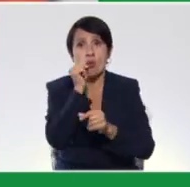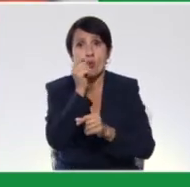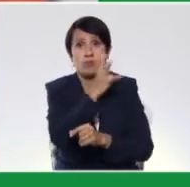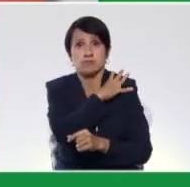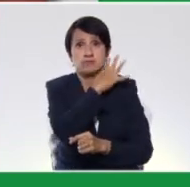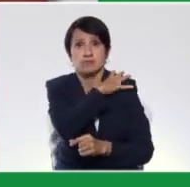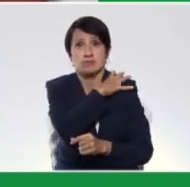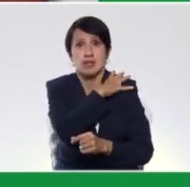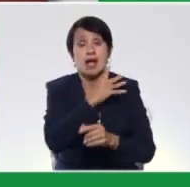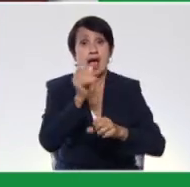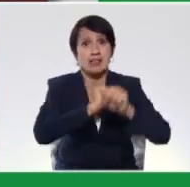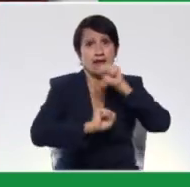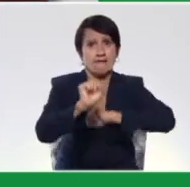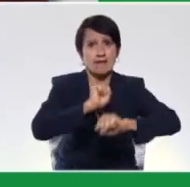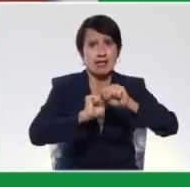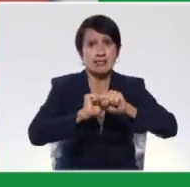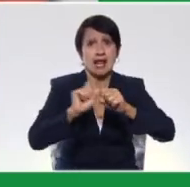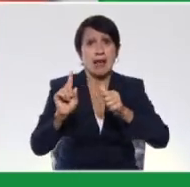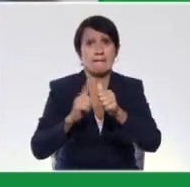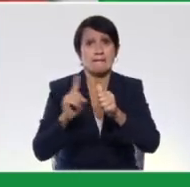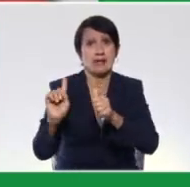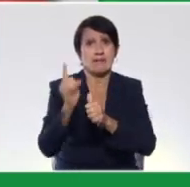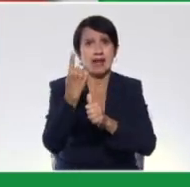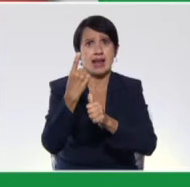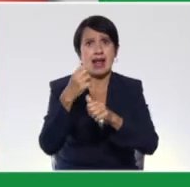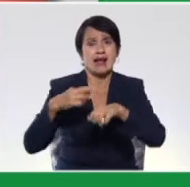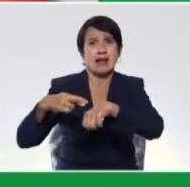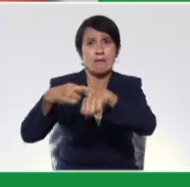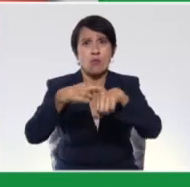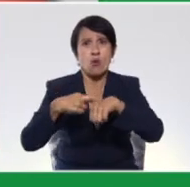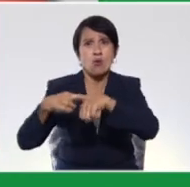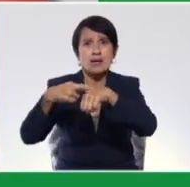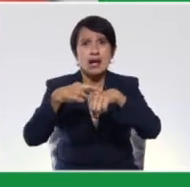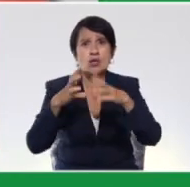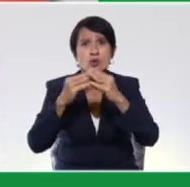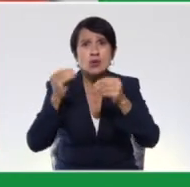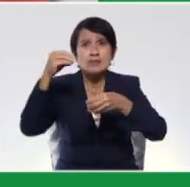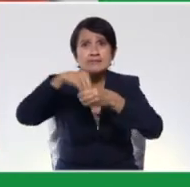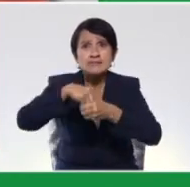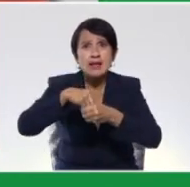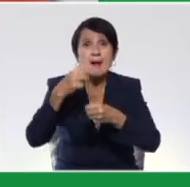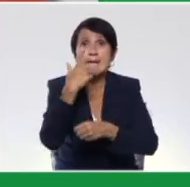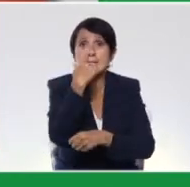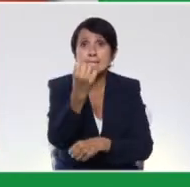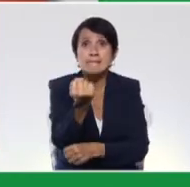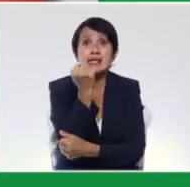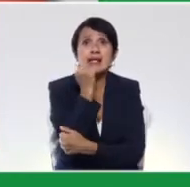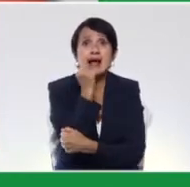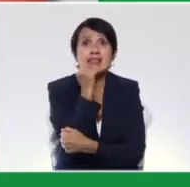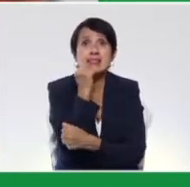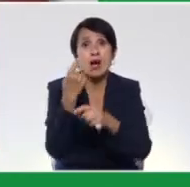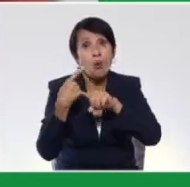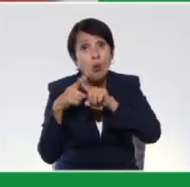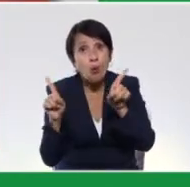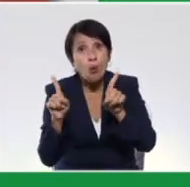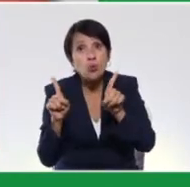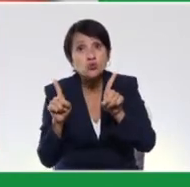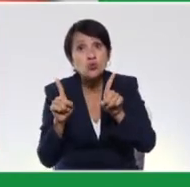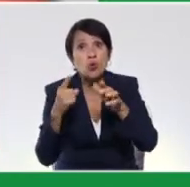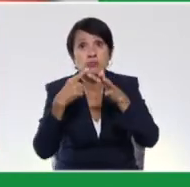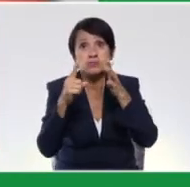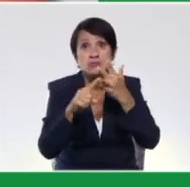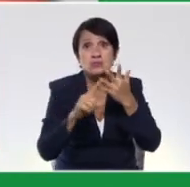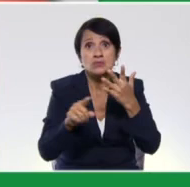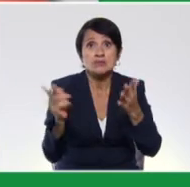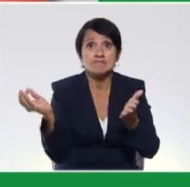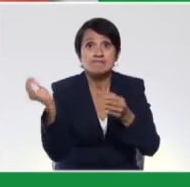Se trató de la defensa de la Primera República, pero para la pugna interna entre Miranda y algunos patriotas y otros factores